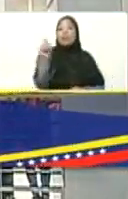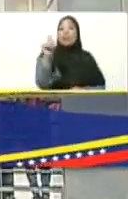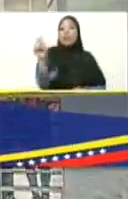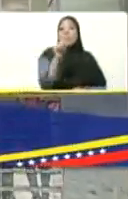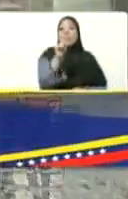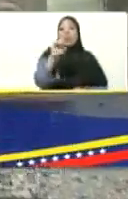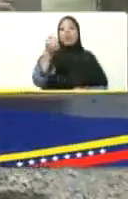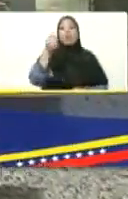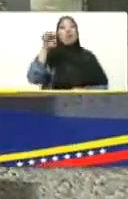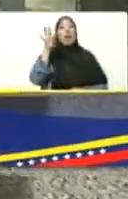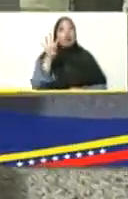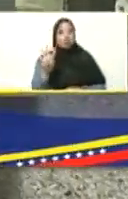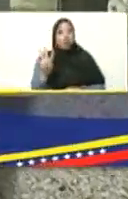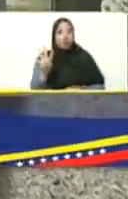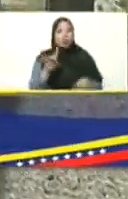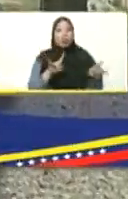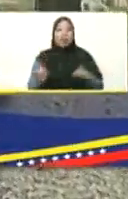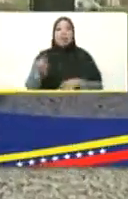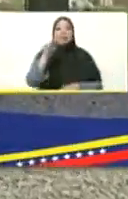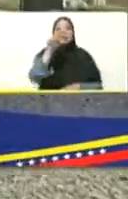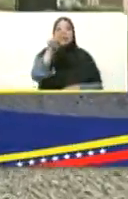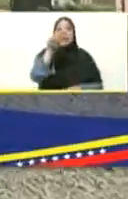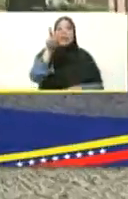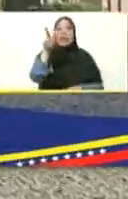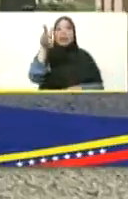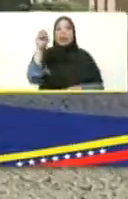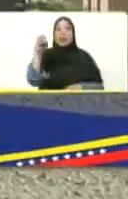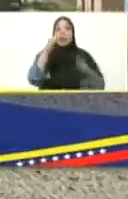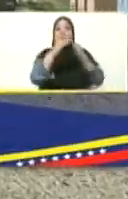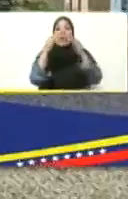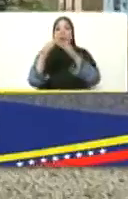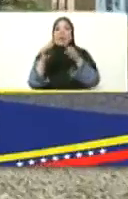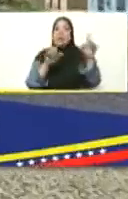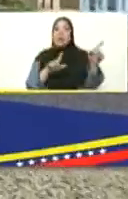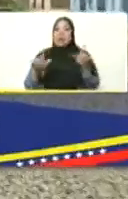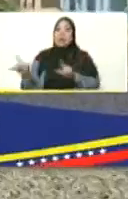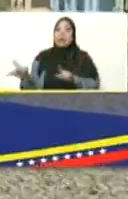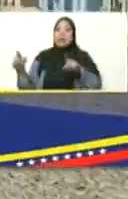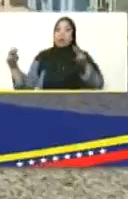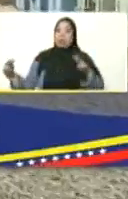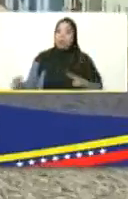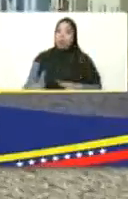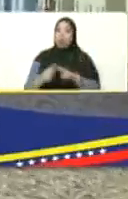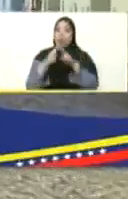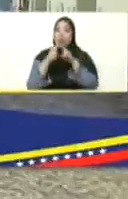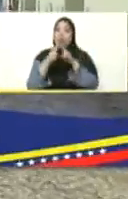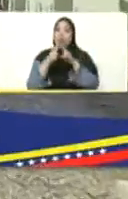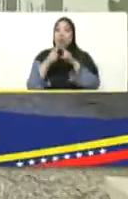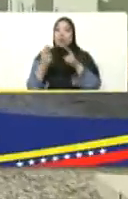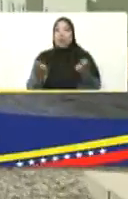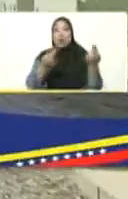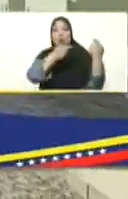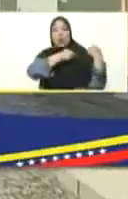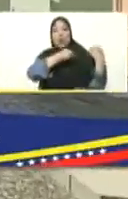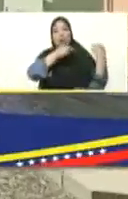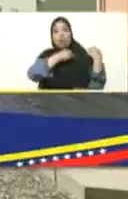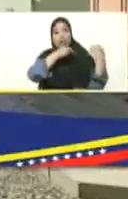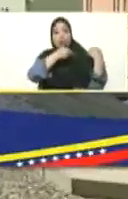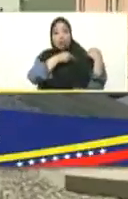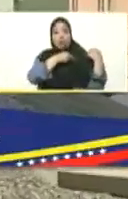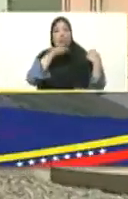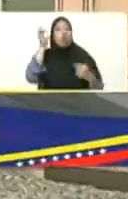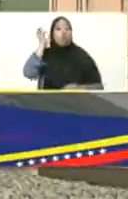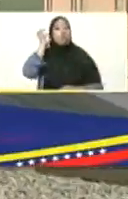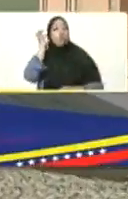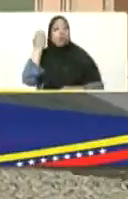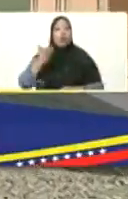número 14, presidente, que serían 120 viviendas más. Y aquí me encuentro con la jefa de Gintu, Caroli, con la